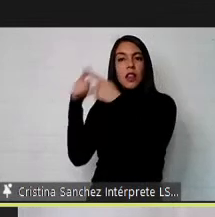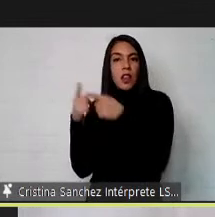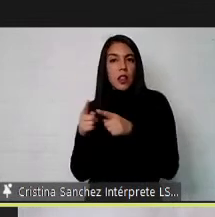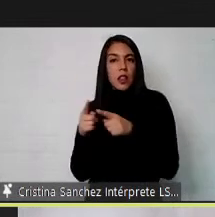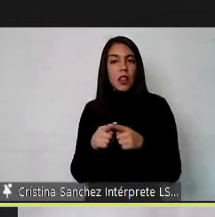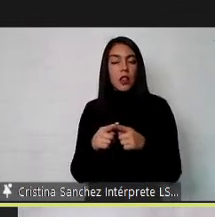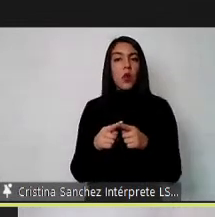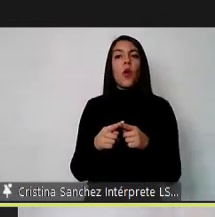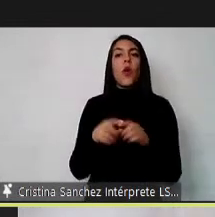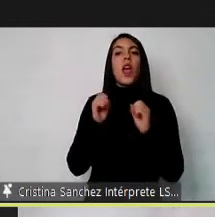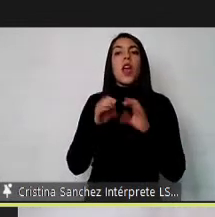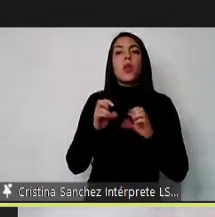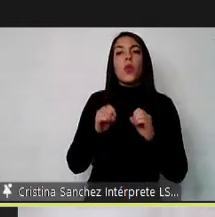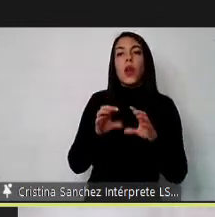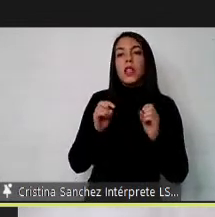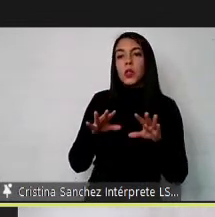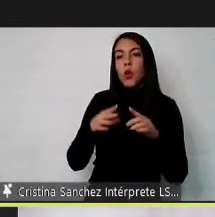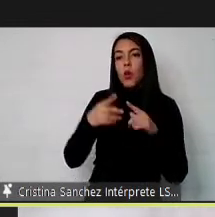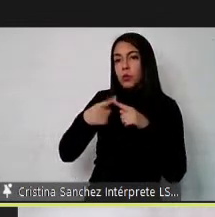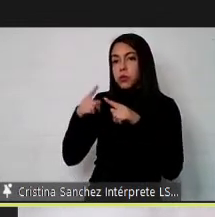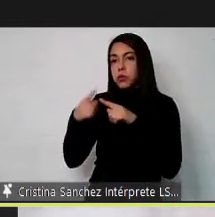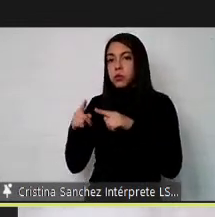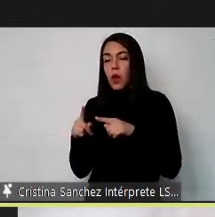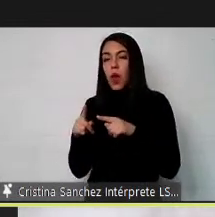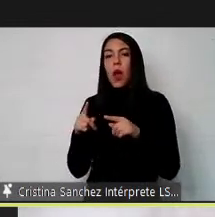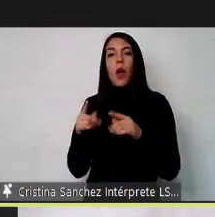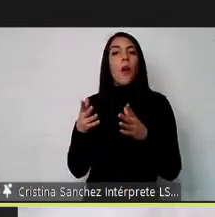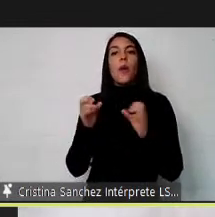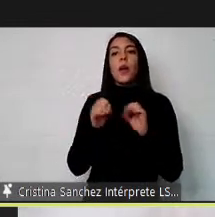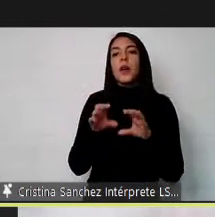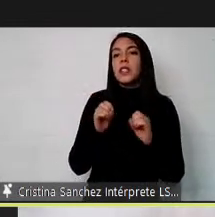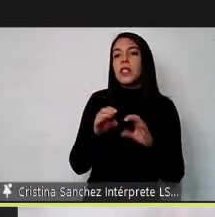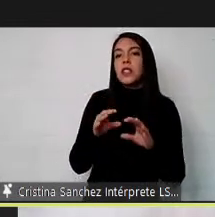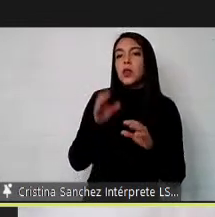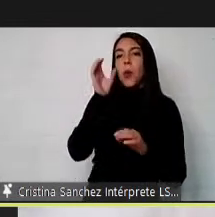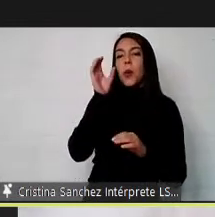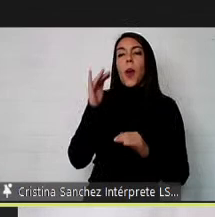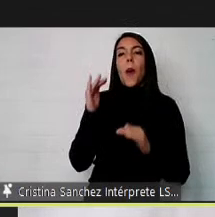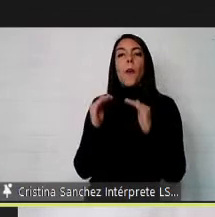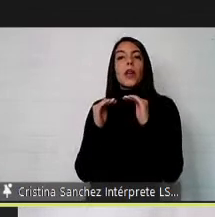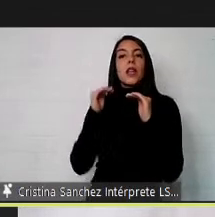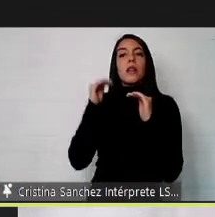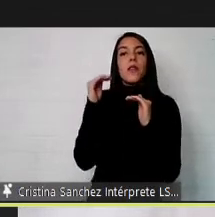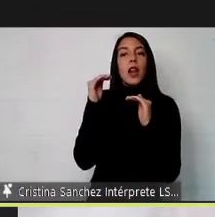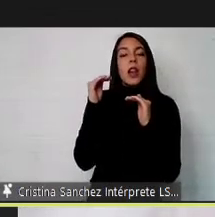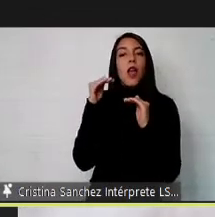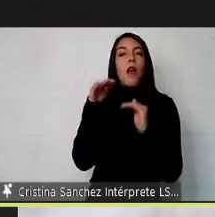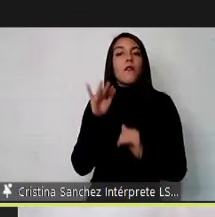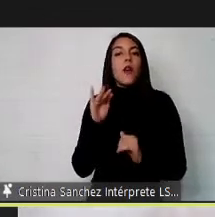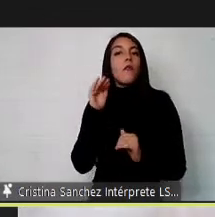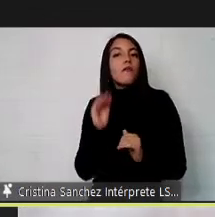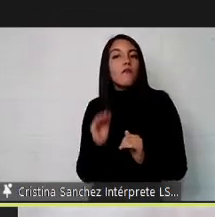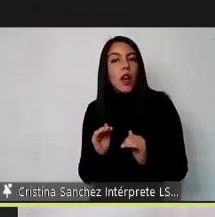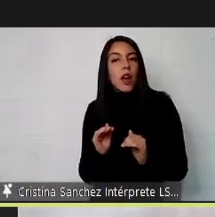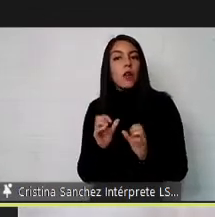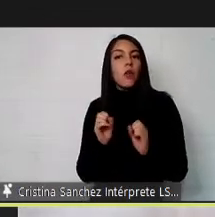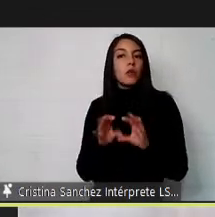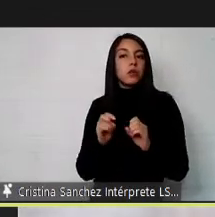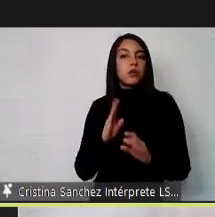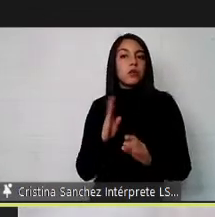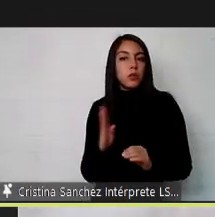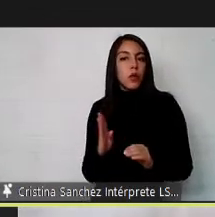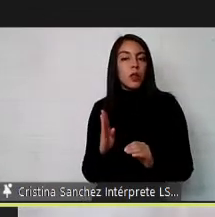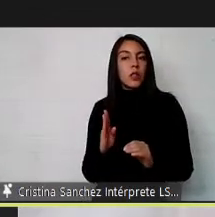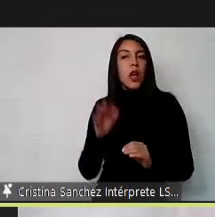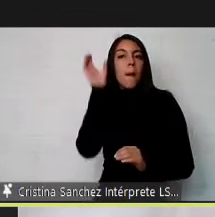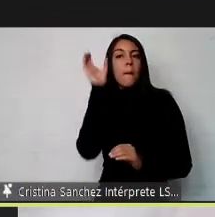por lo tanto no va ser lo mismo plantear un curso de capacitación para una persona de un nivel formativo bajo por ejemplo educación básica que una